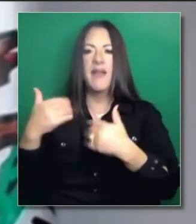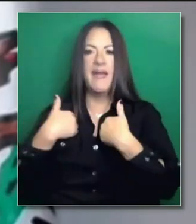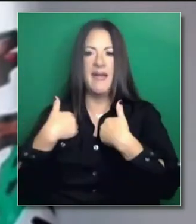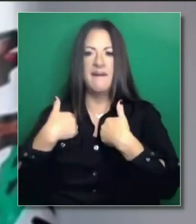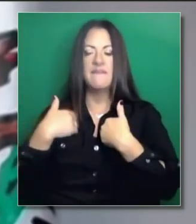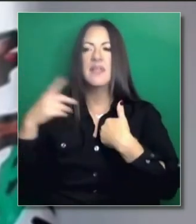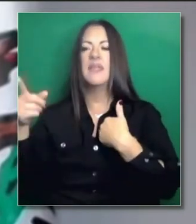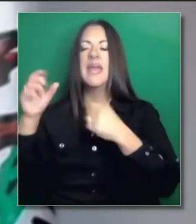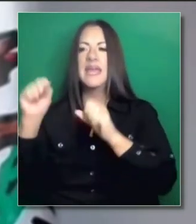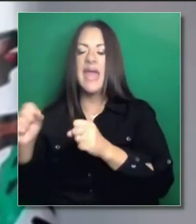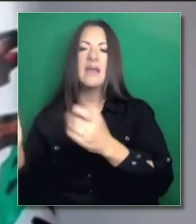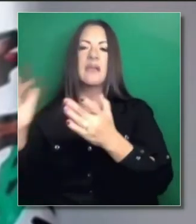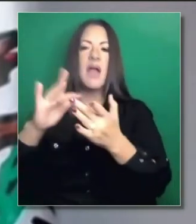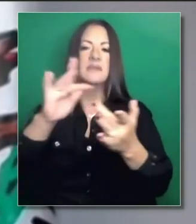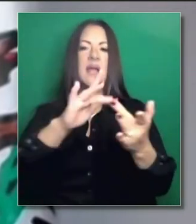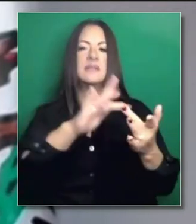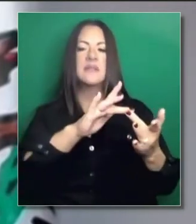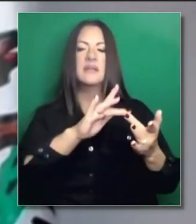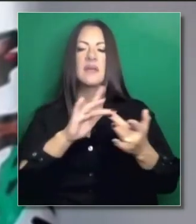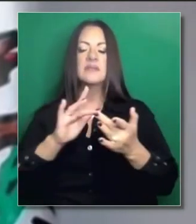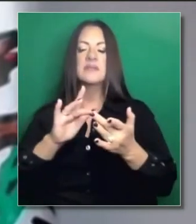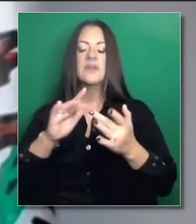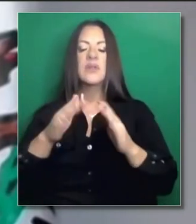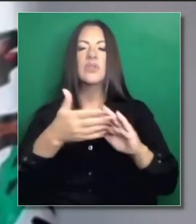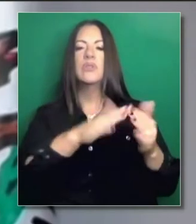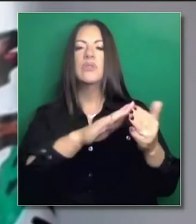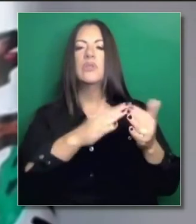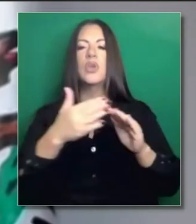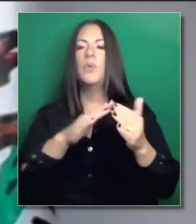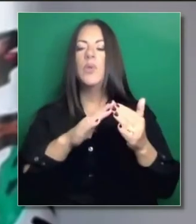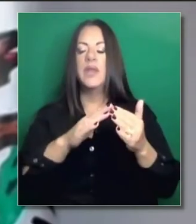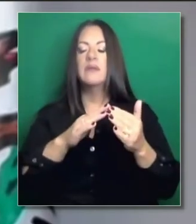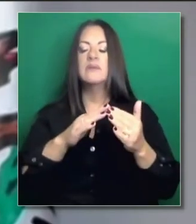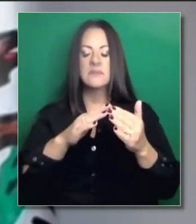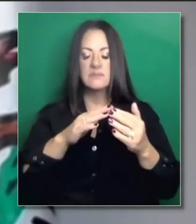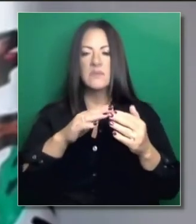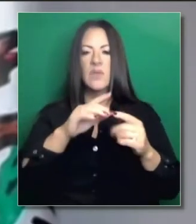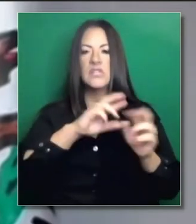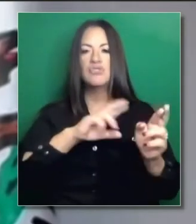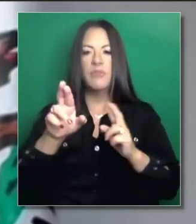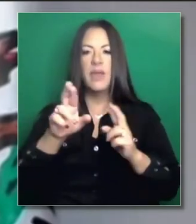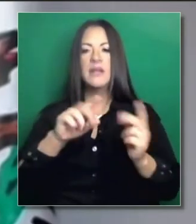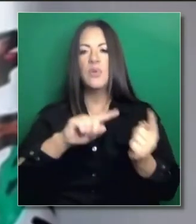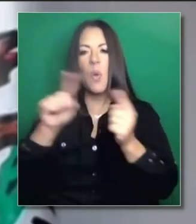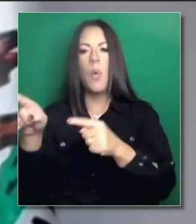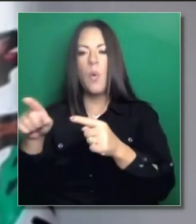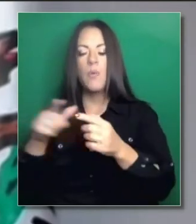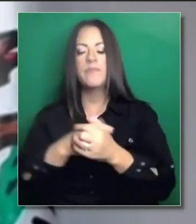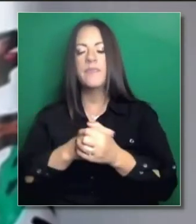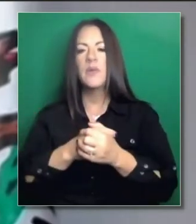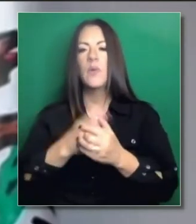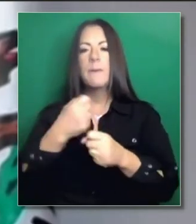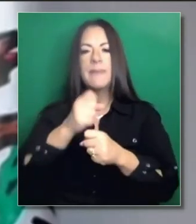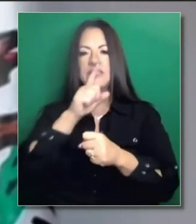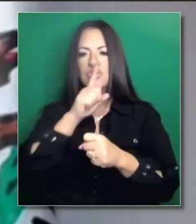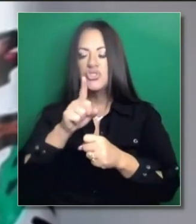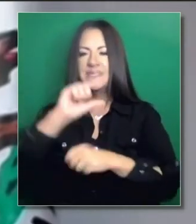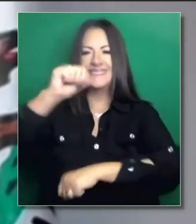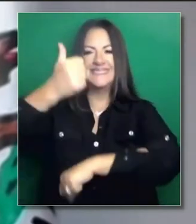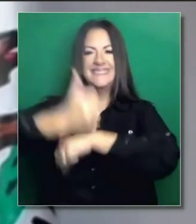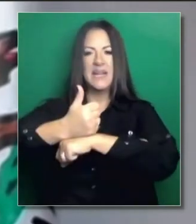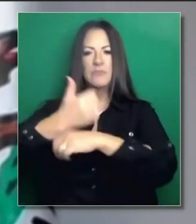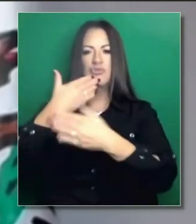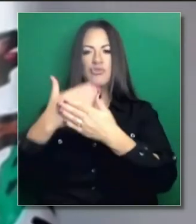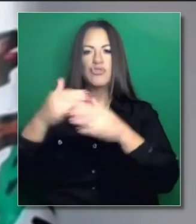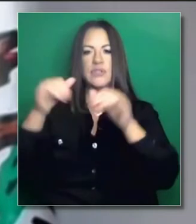proveedores y comunidades ya han llegado a los proveedores que se encuentran en los hospitales. Ahora queremos